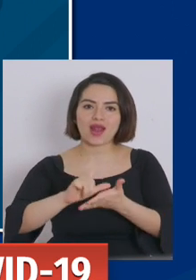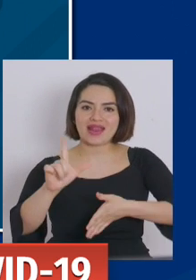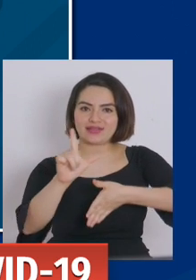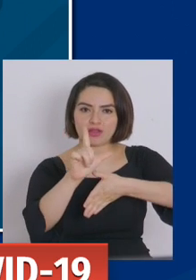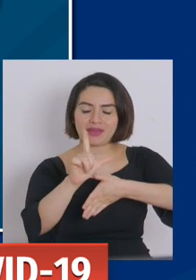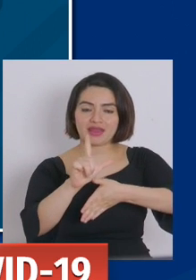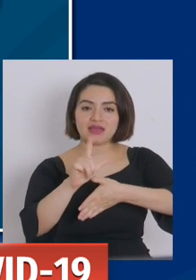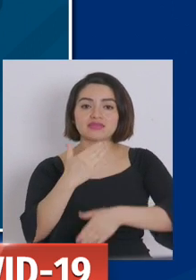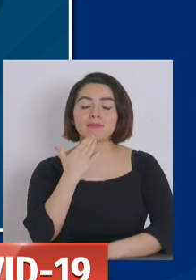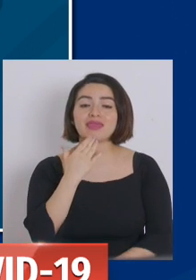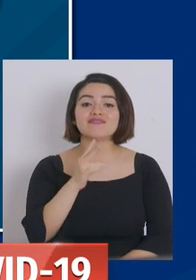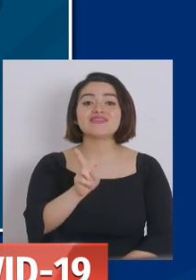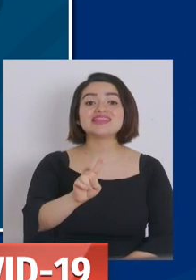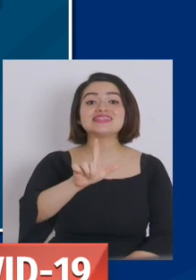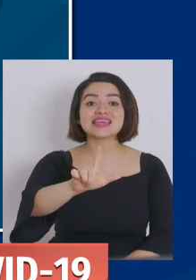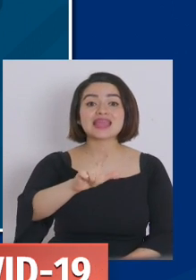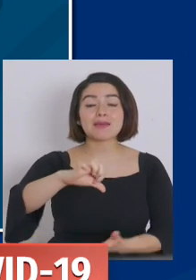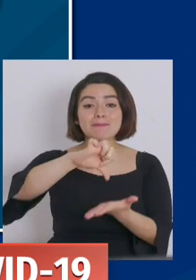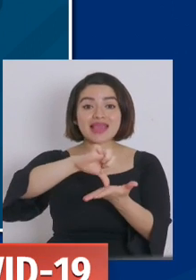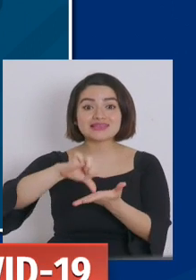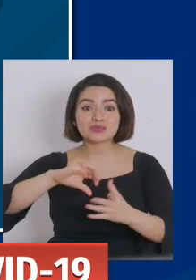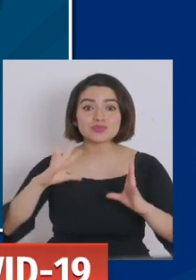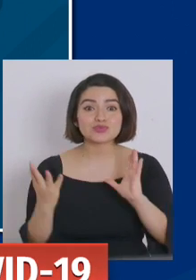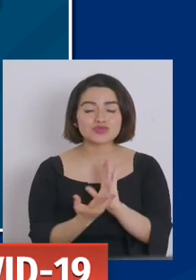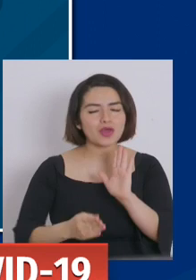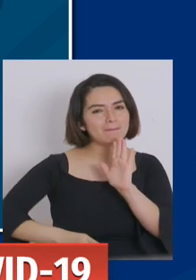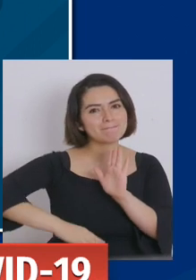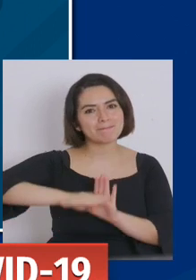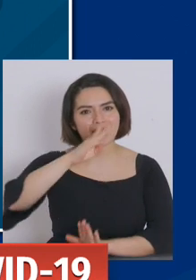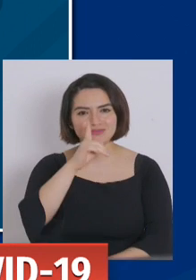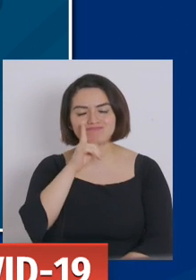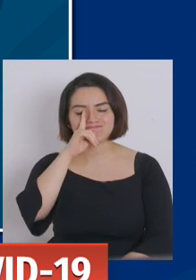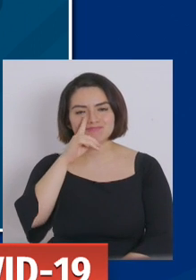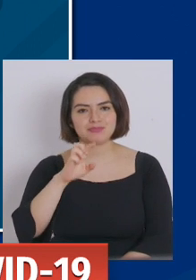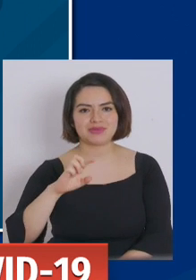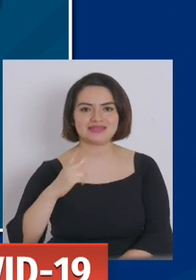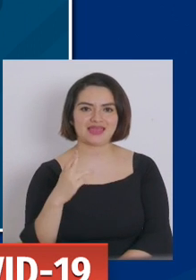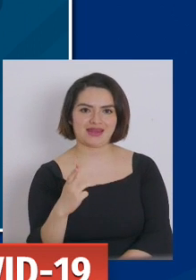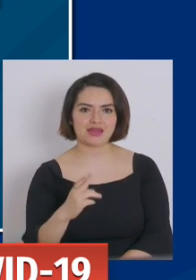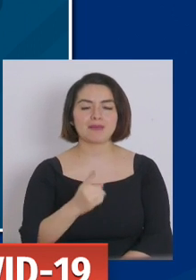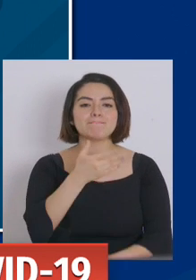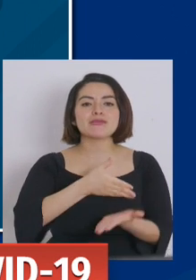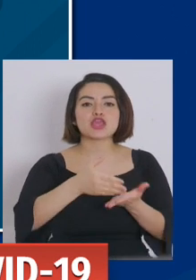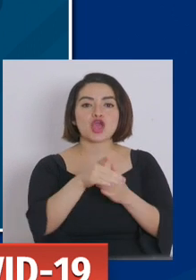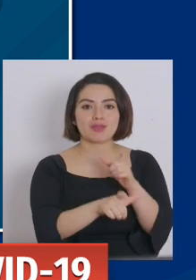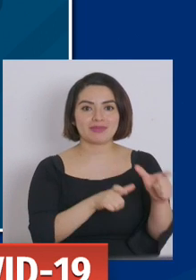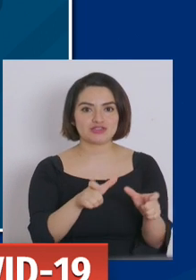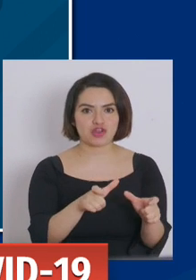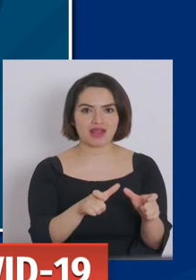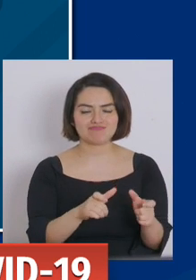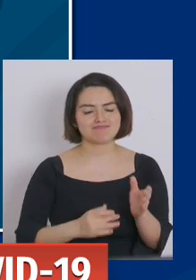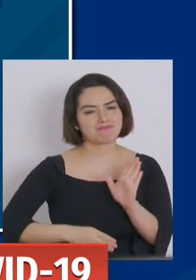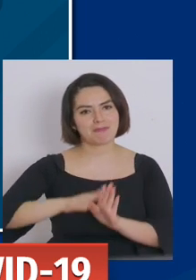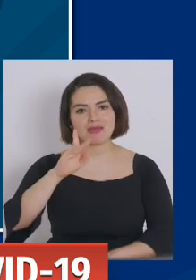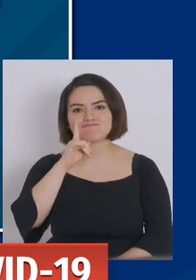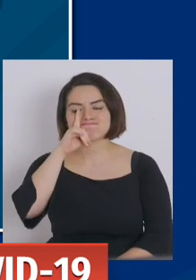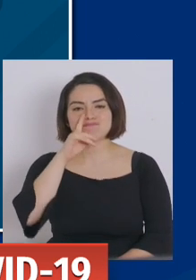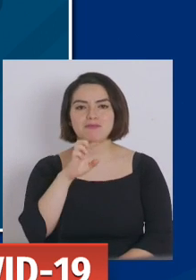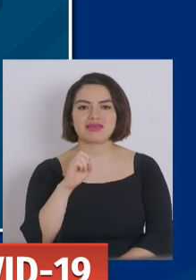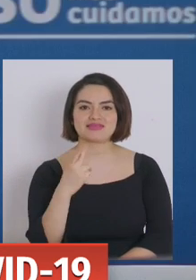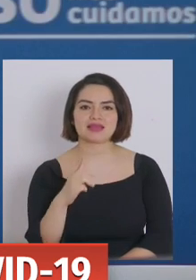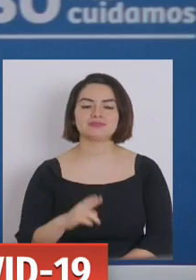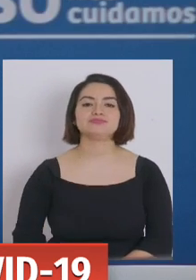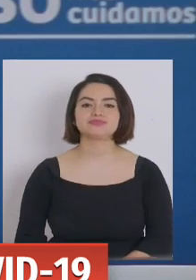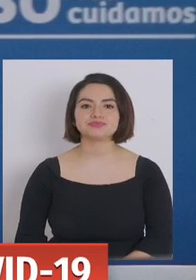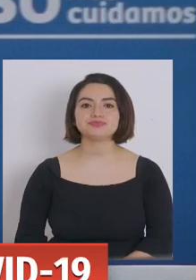los 27 países del mundo que tiene más exámenes por millón de habitantes. Y esto de los